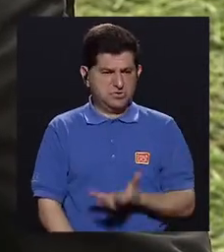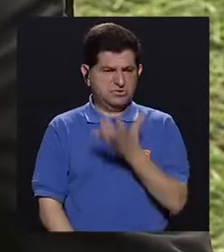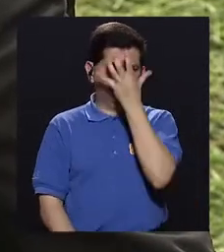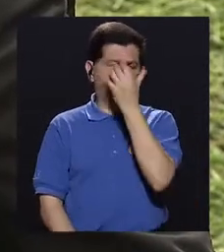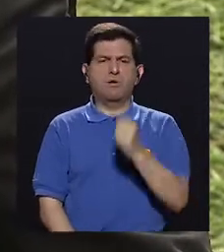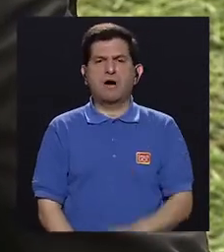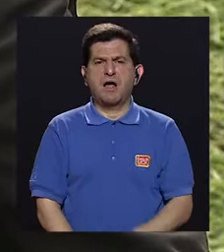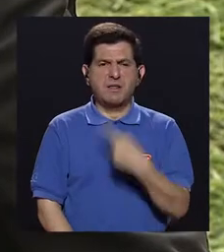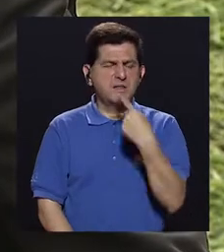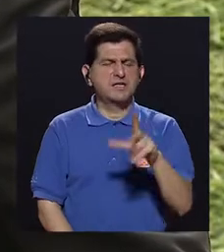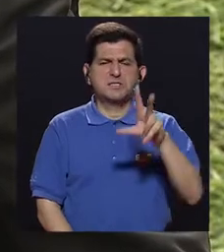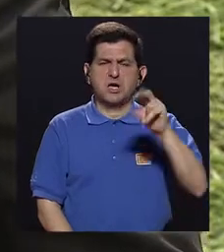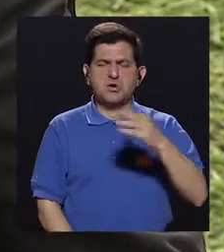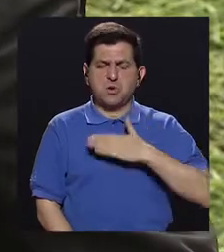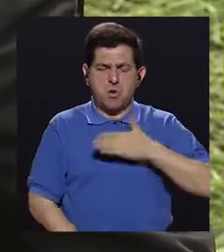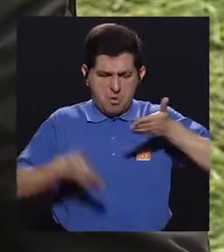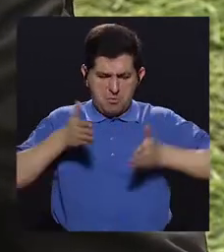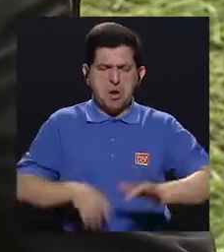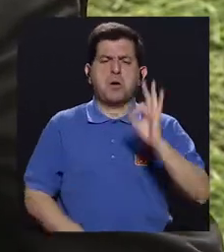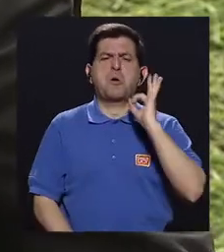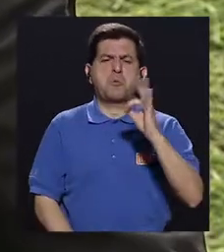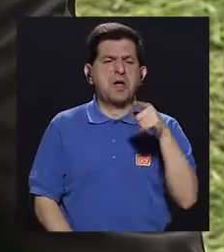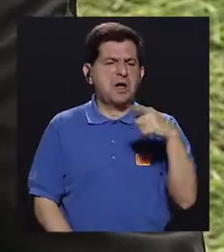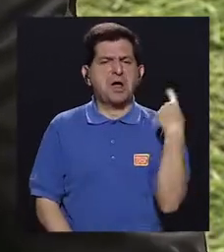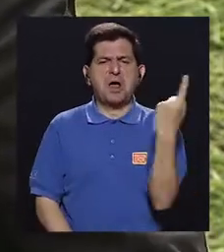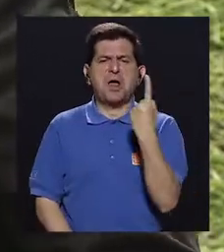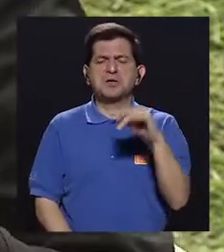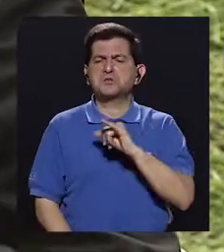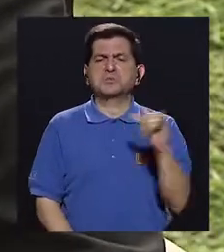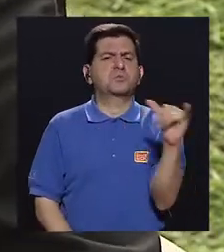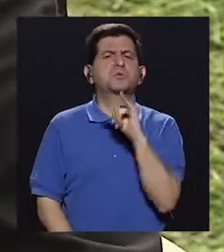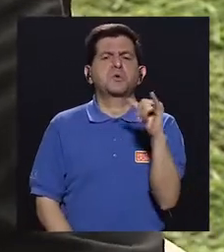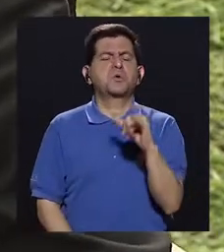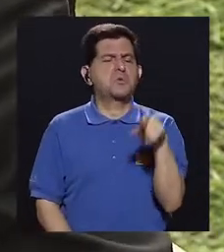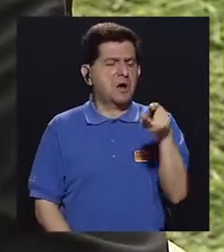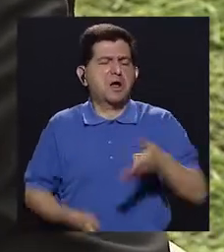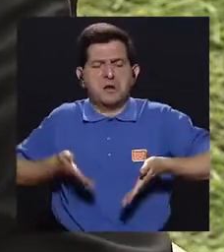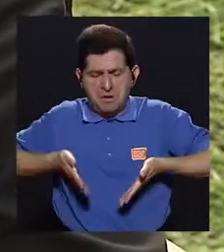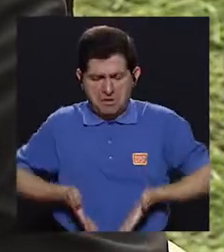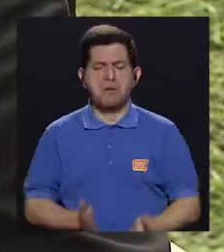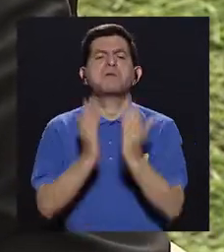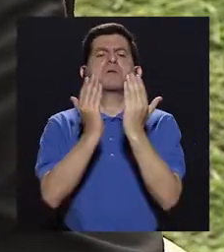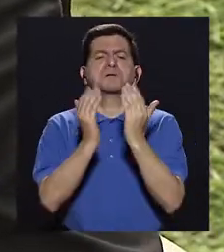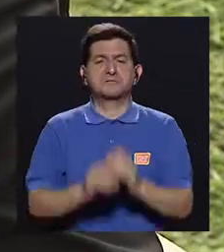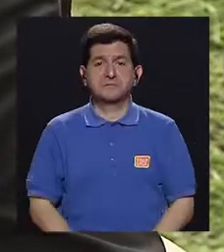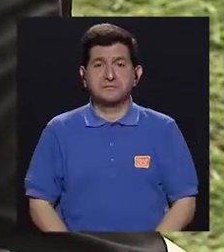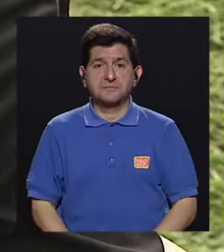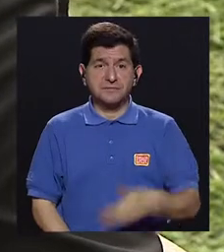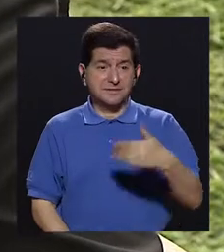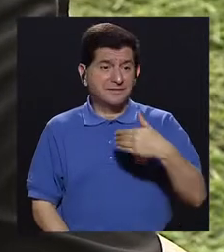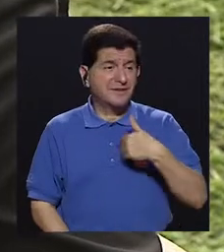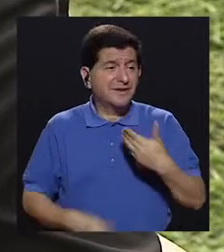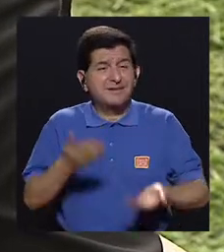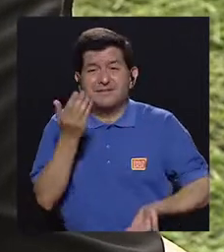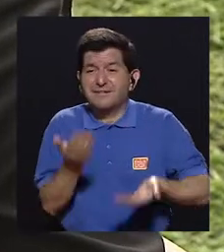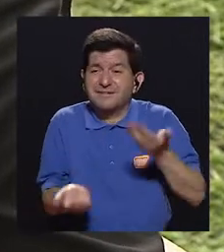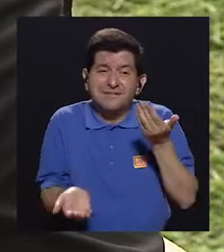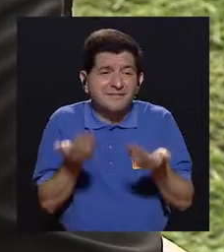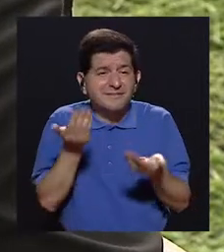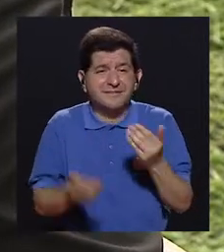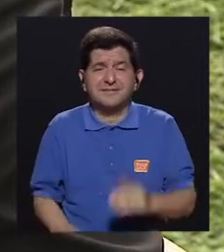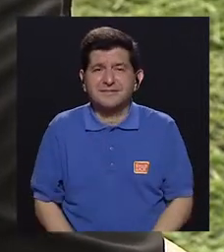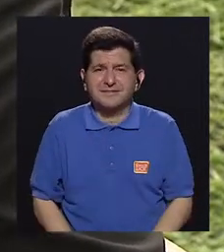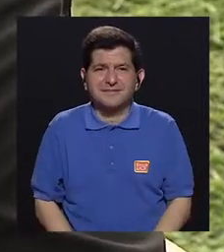ponen enojados y dicen, no, mi hijo está bien, él siempre ha sido así desde que nació, ¿verdad? O tienen una serie de,